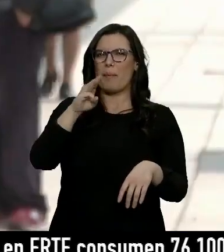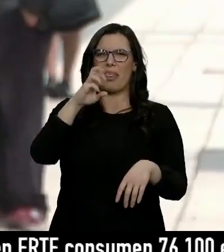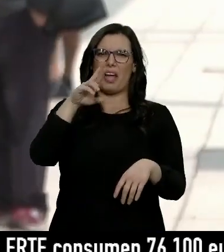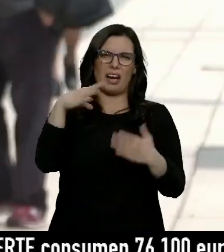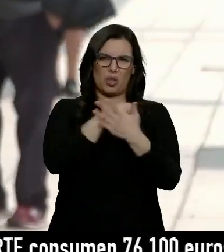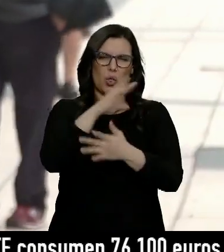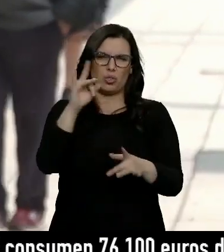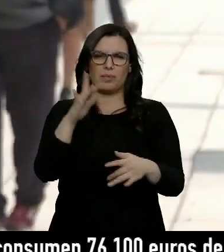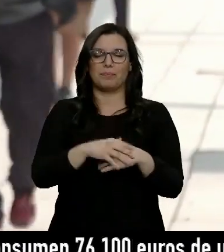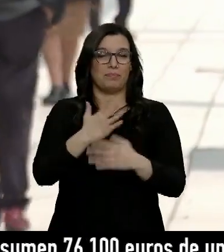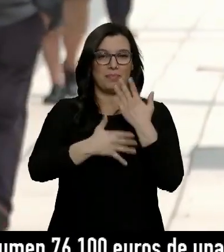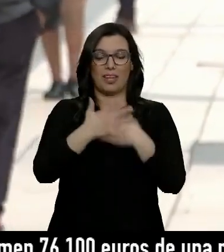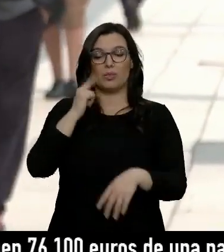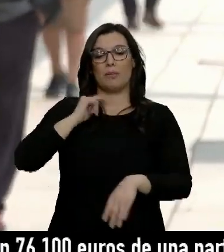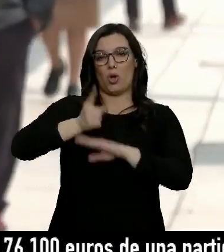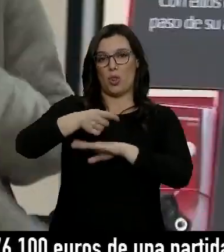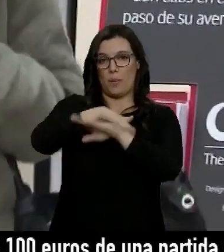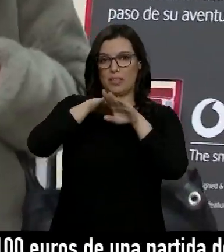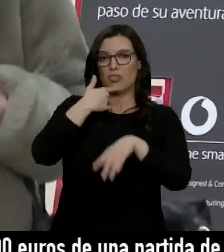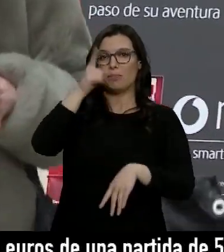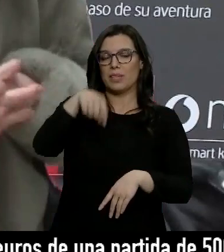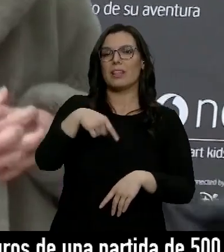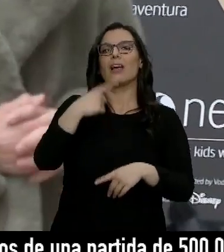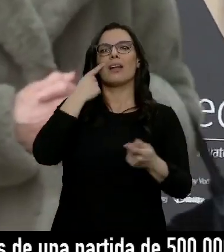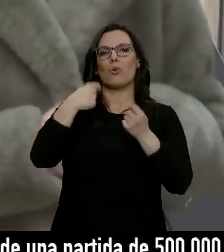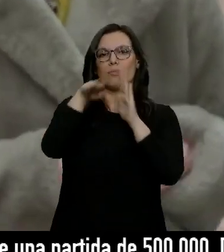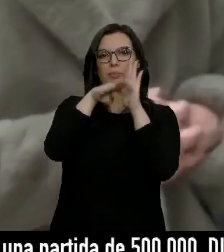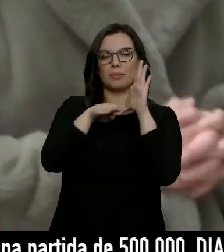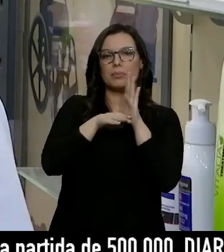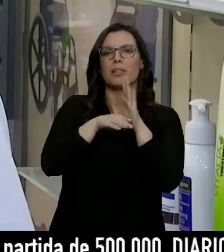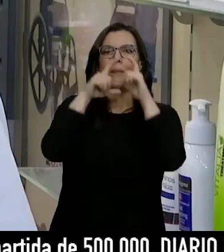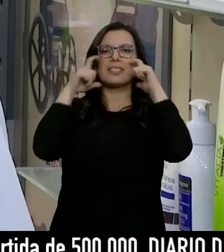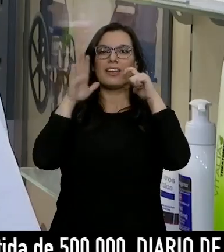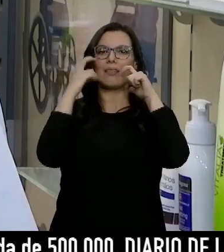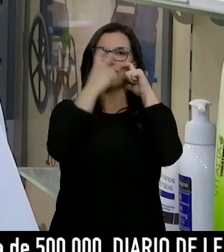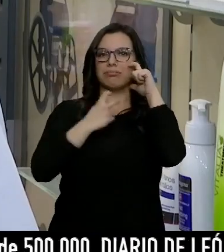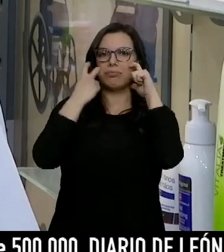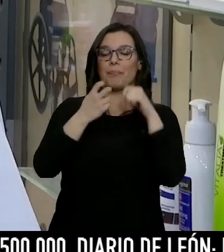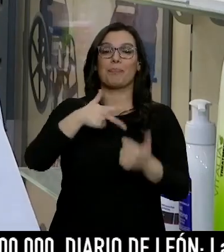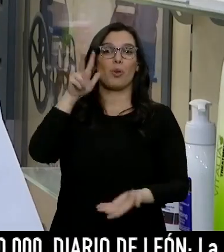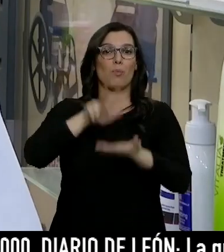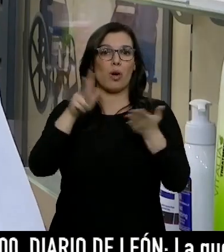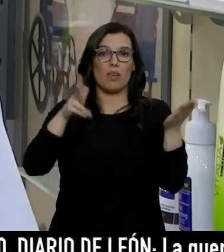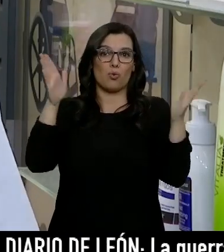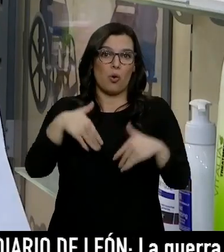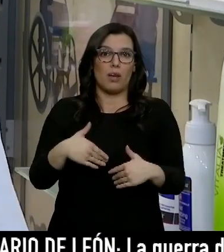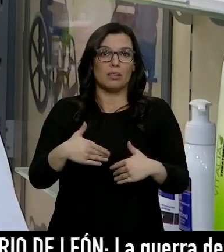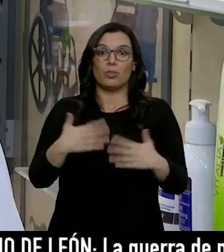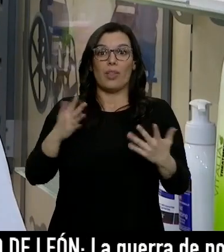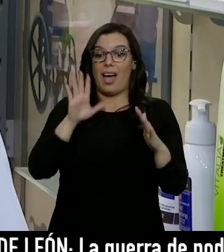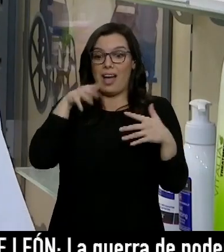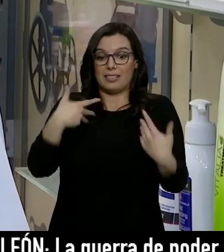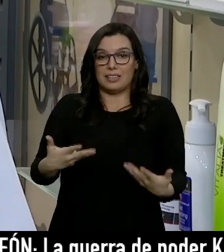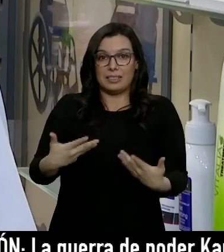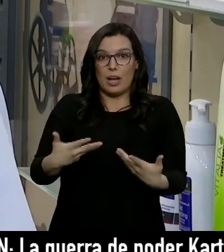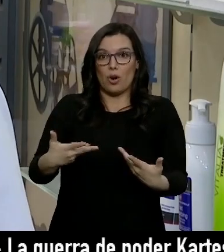todo eso. En esta orden ministerial también se regulan las mascarillas que permiten la lectura labial. Al no estar homologadas, hasta el día de hoy no hemos